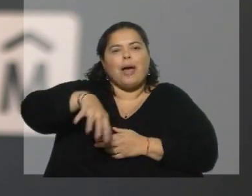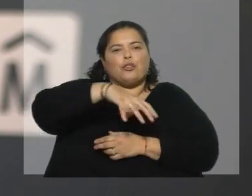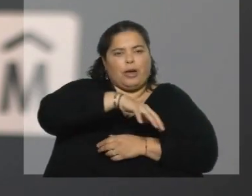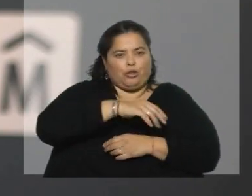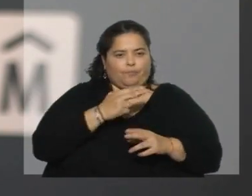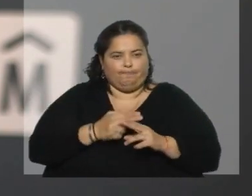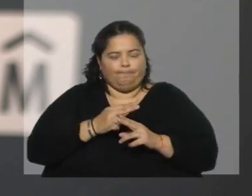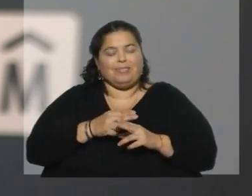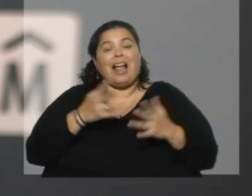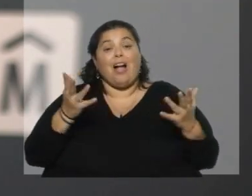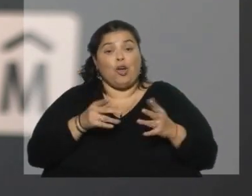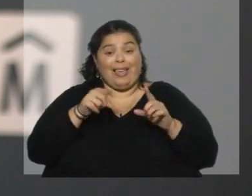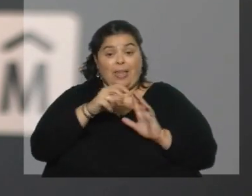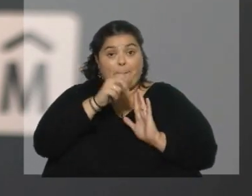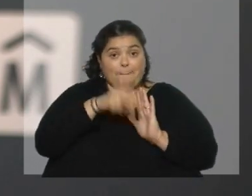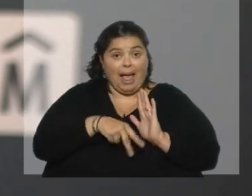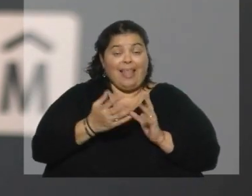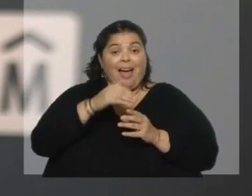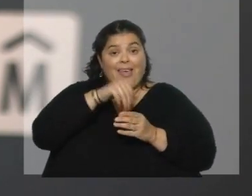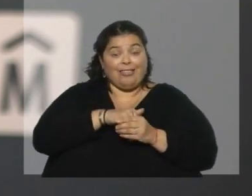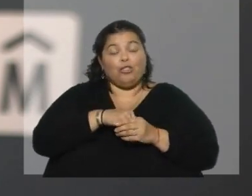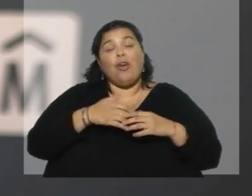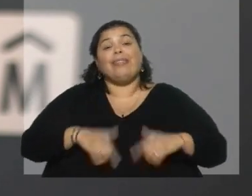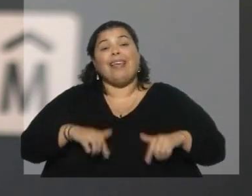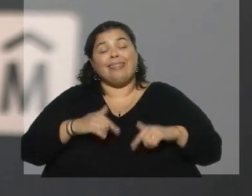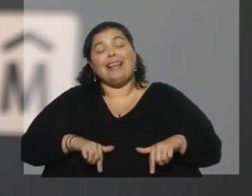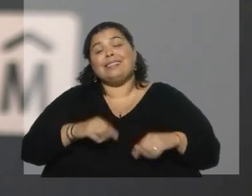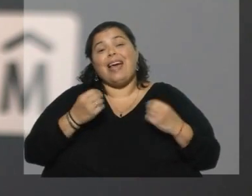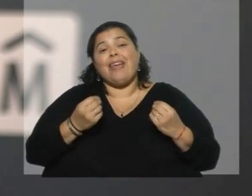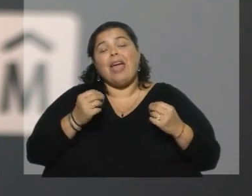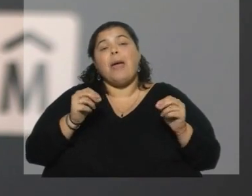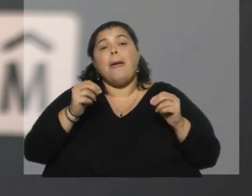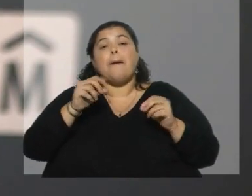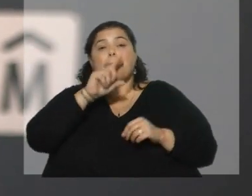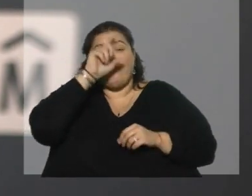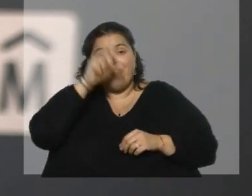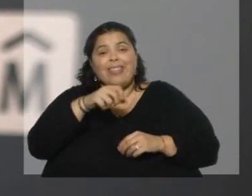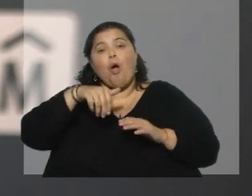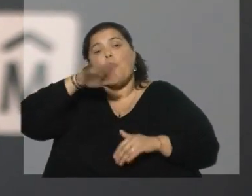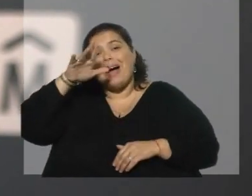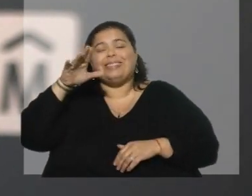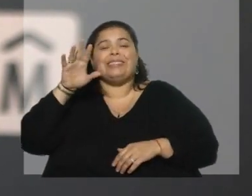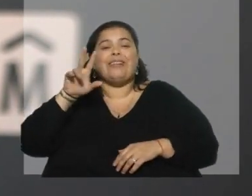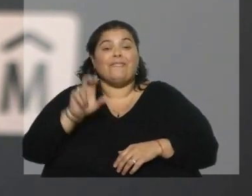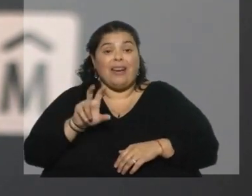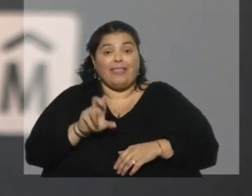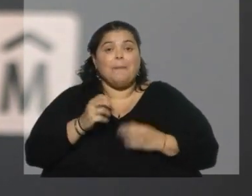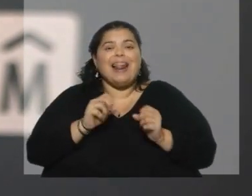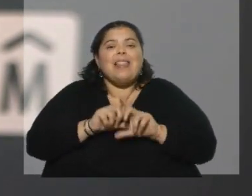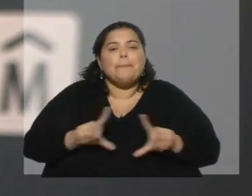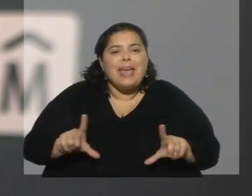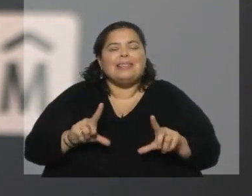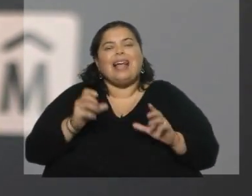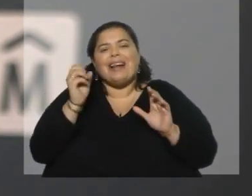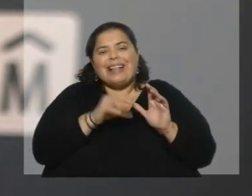medidas que la Intendencia ha planteado en lo que es la estrategia Montevideo Más Verde de limpieza y gestión de residuos, en la cual tiene cinco